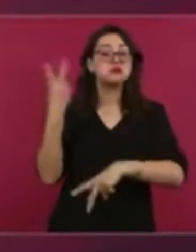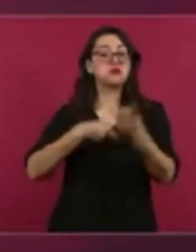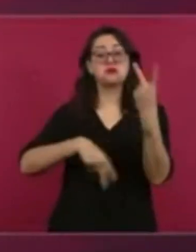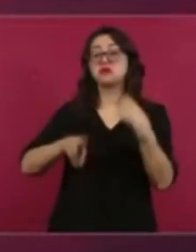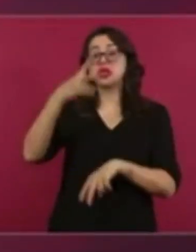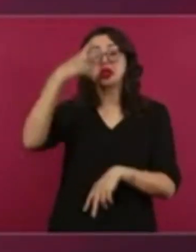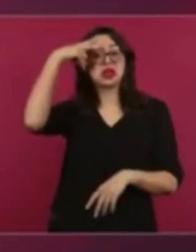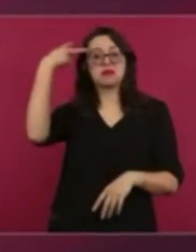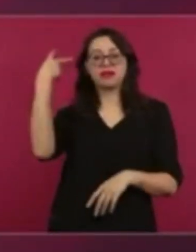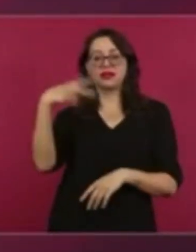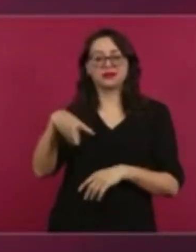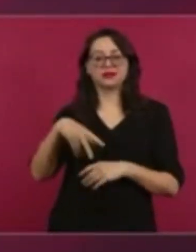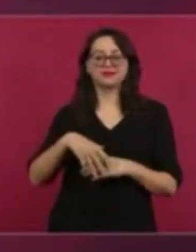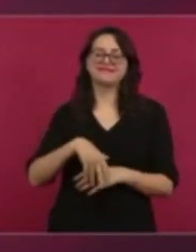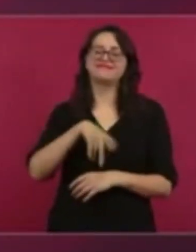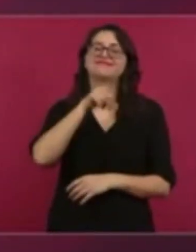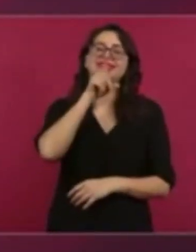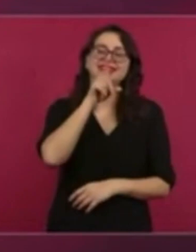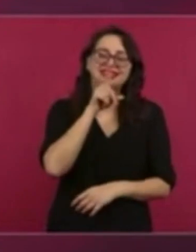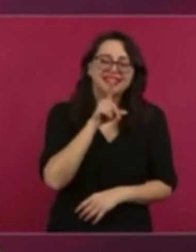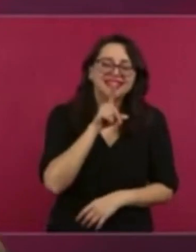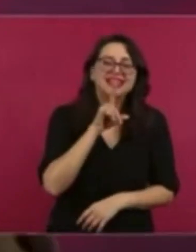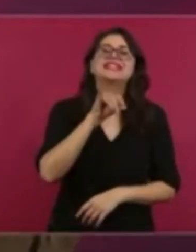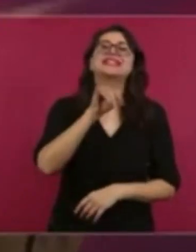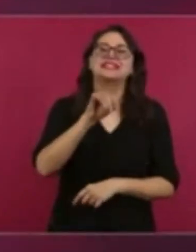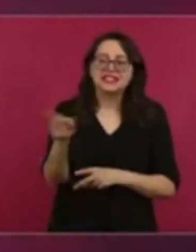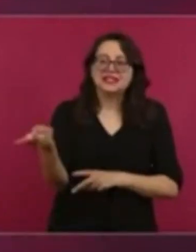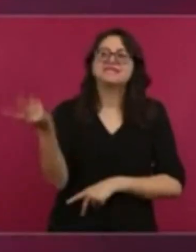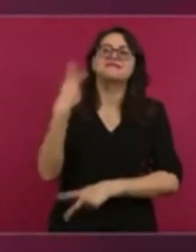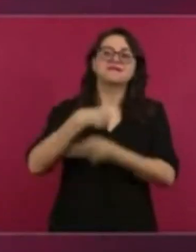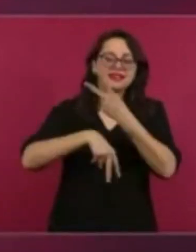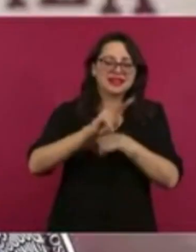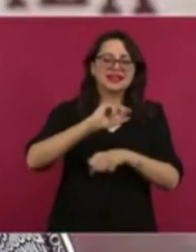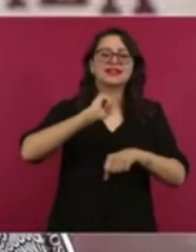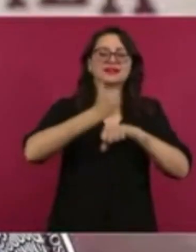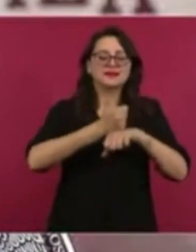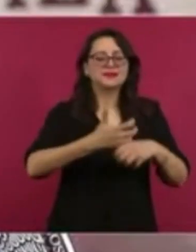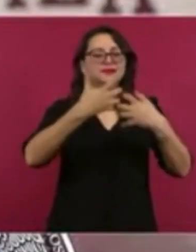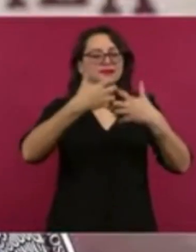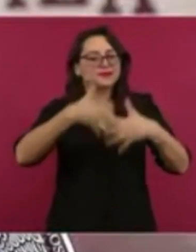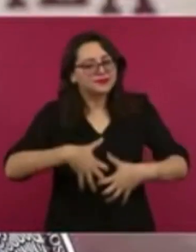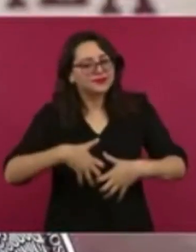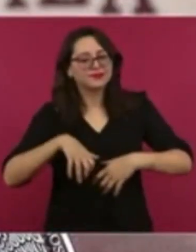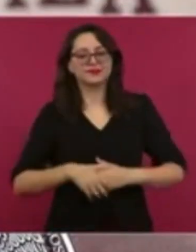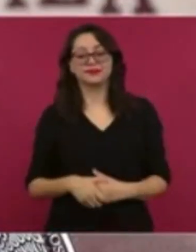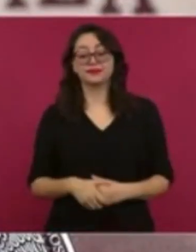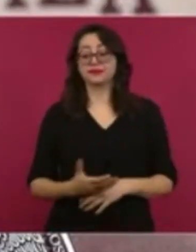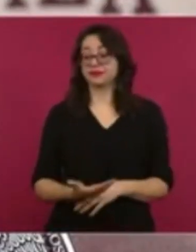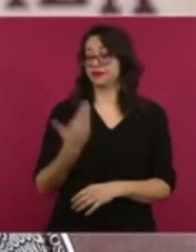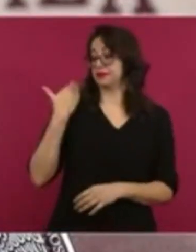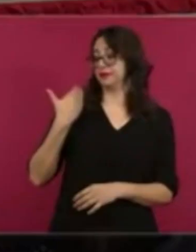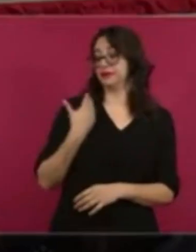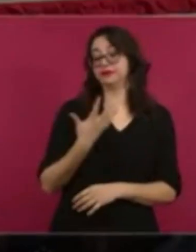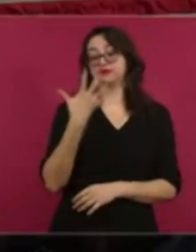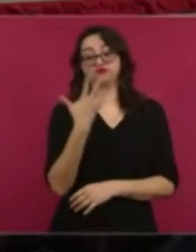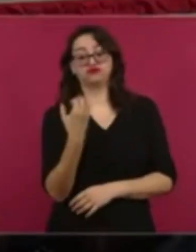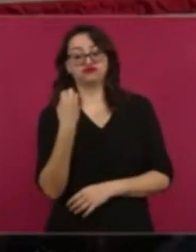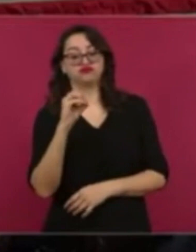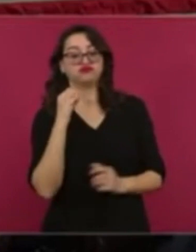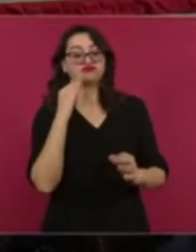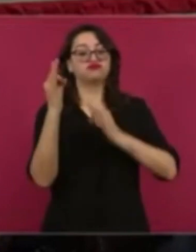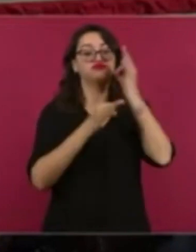en medios de comunicación. El pasado 5 de octubre, diversos medios aseguraron que Tesla ya no